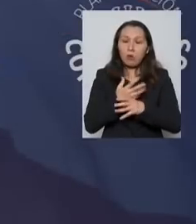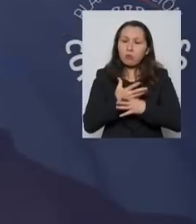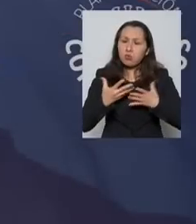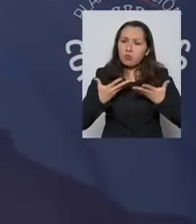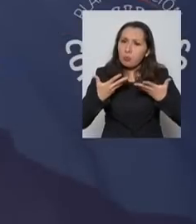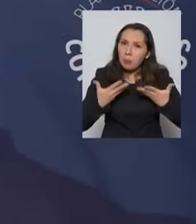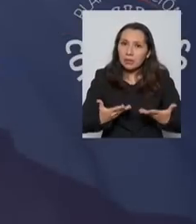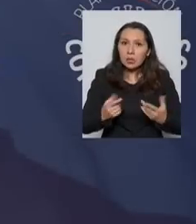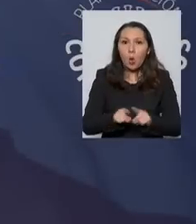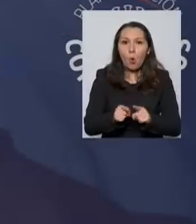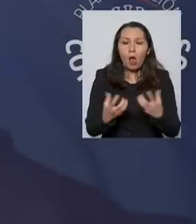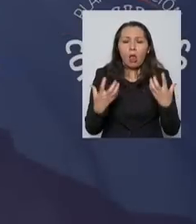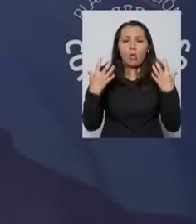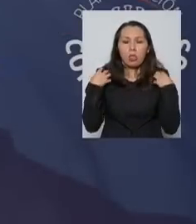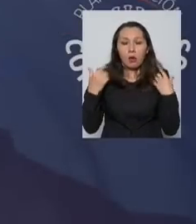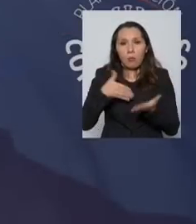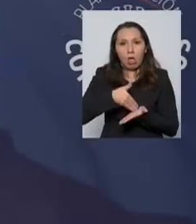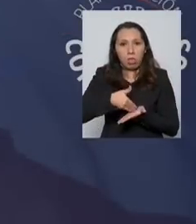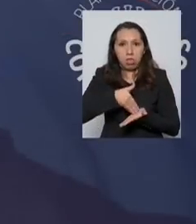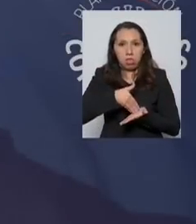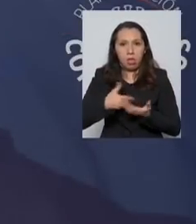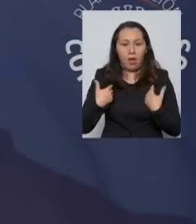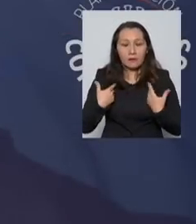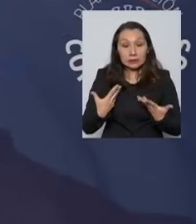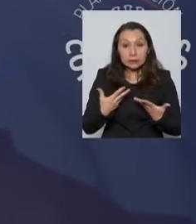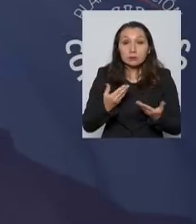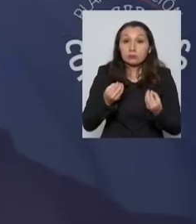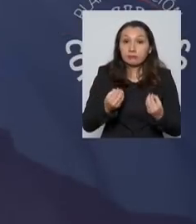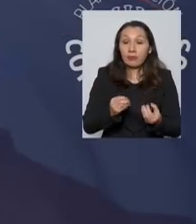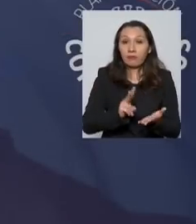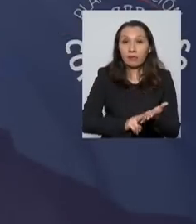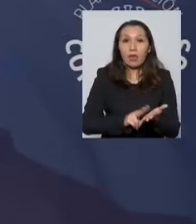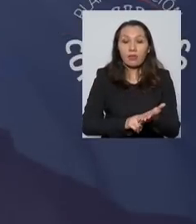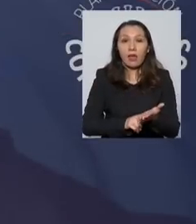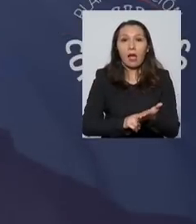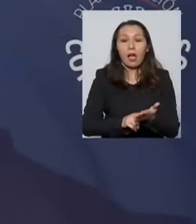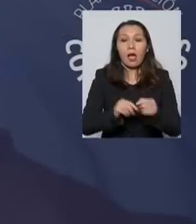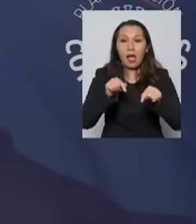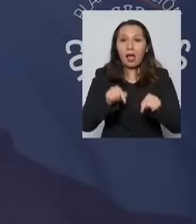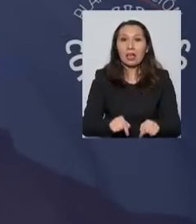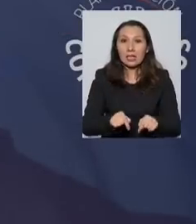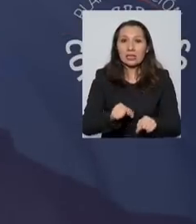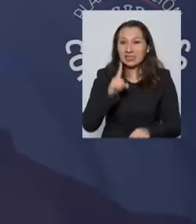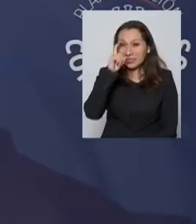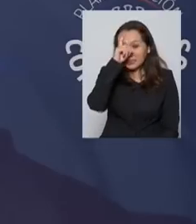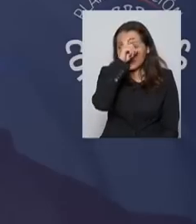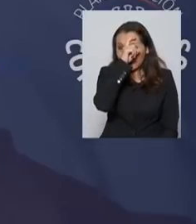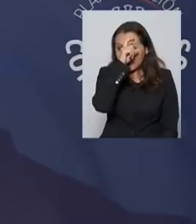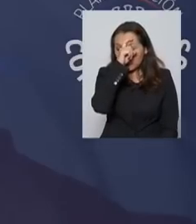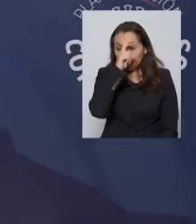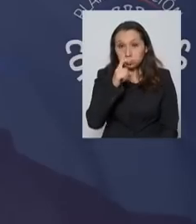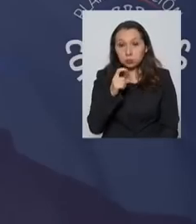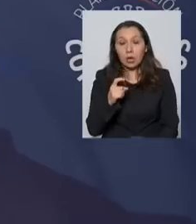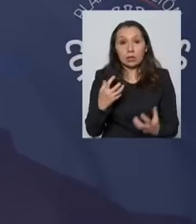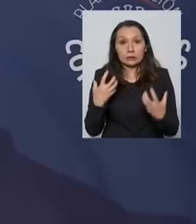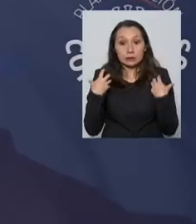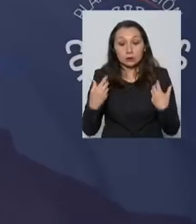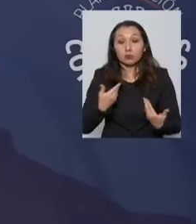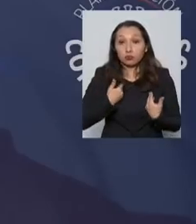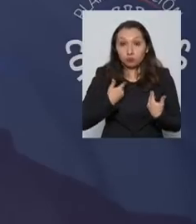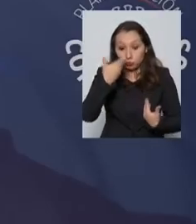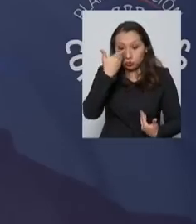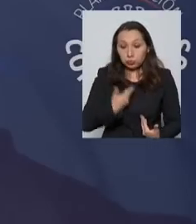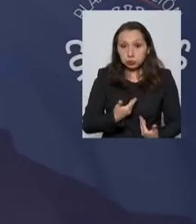pesada, sobre hombros muy débiles, y evidentemente en esta dificultad yo,